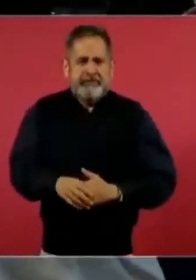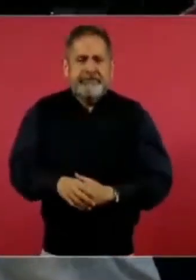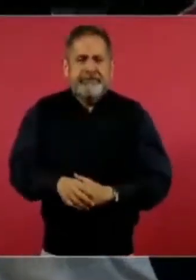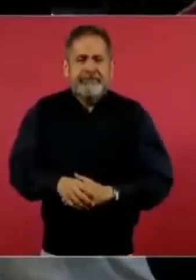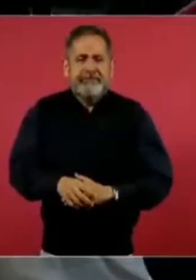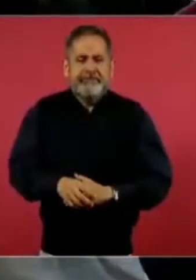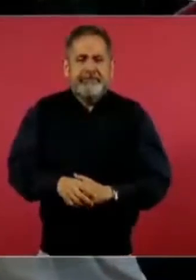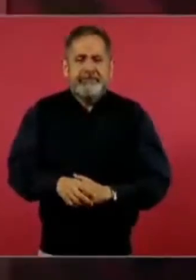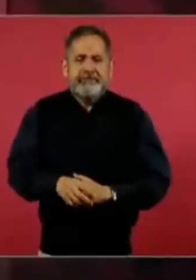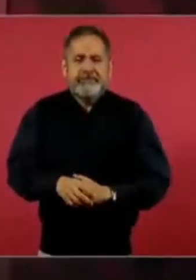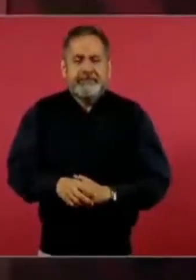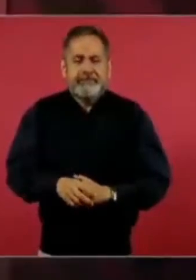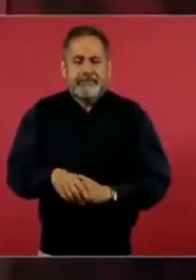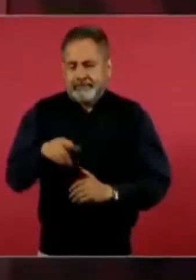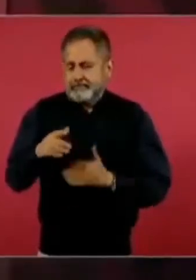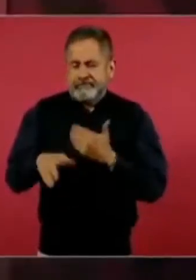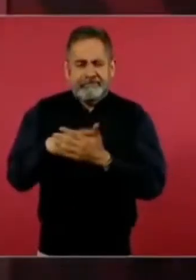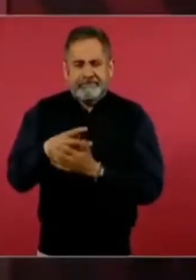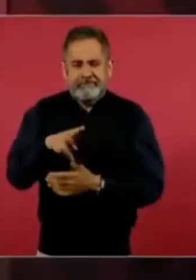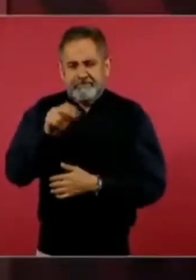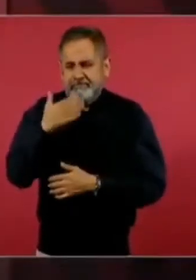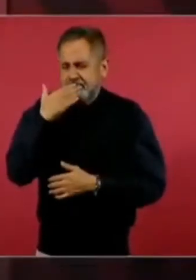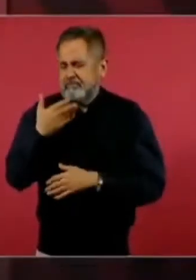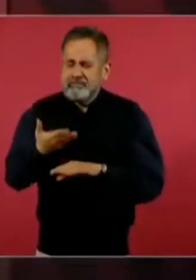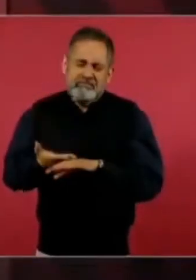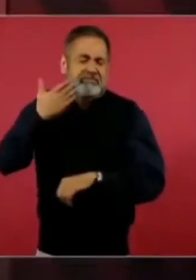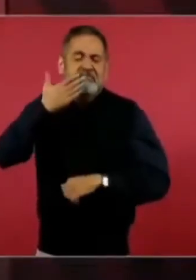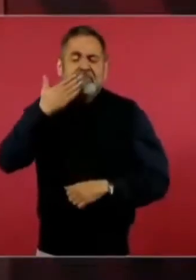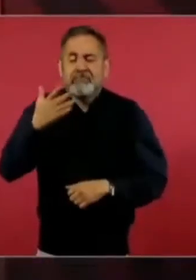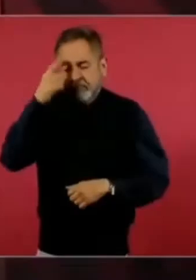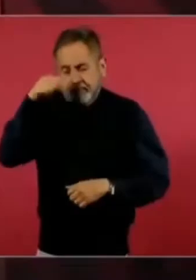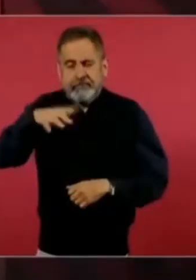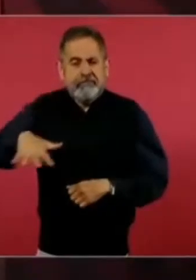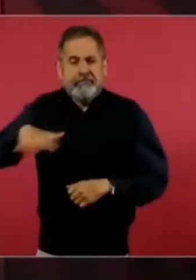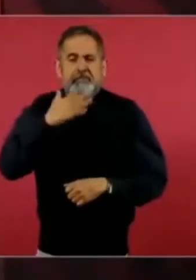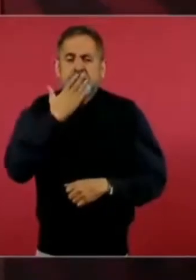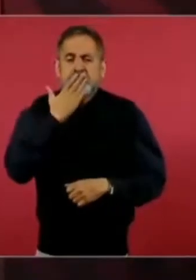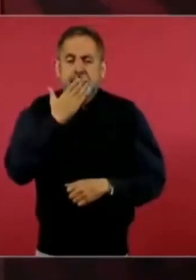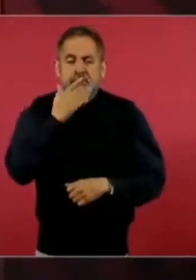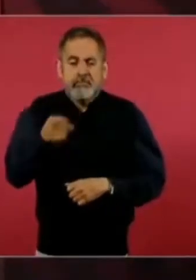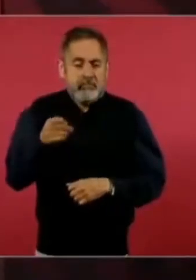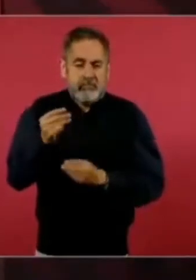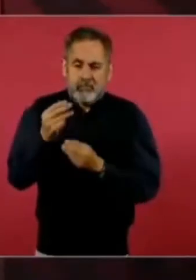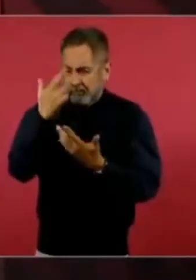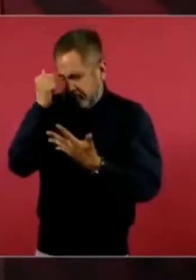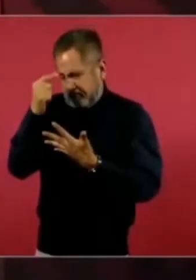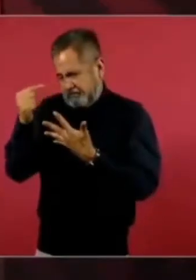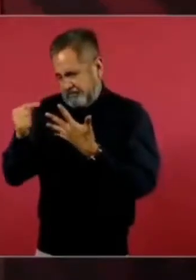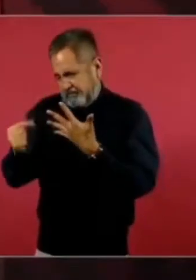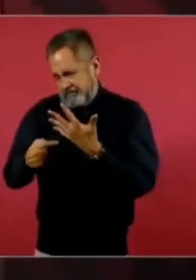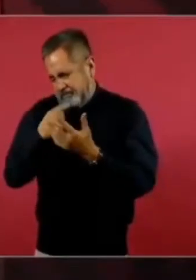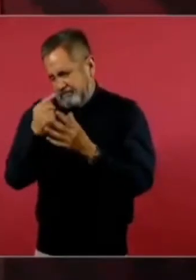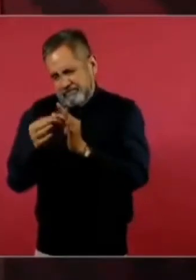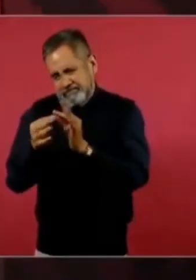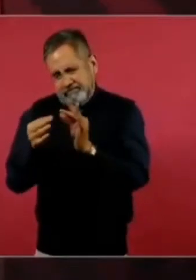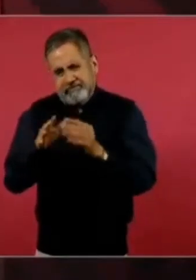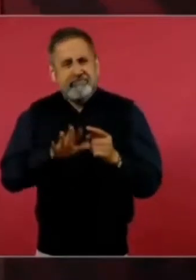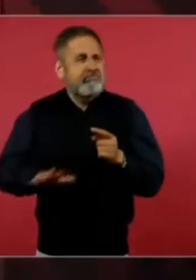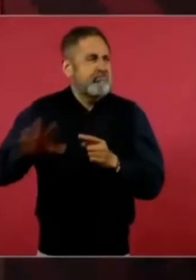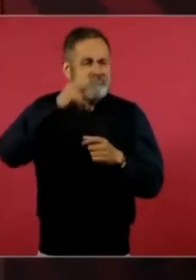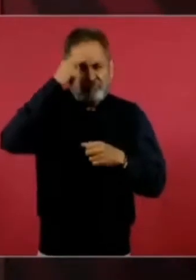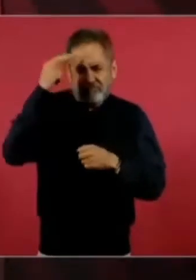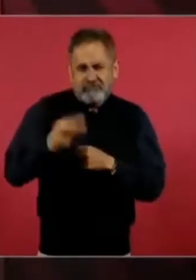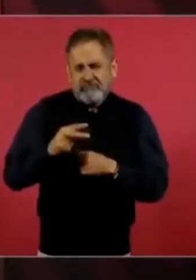que le va a ir muy bien a Sonora por muchas razones que hemos hablado aquí y a todo el país,